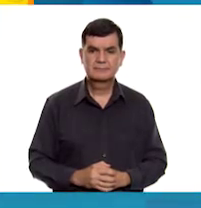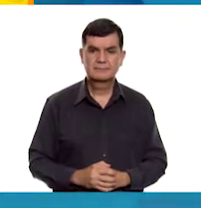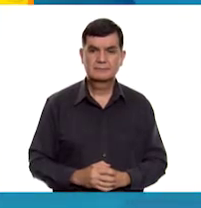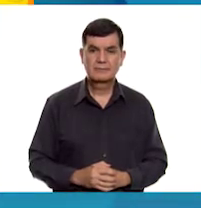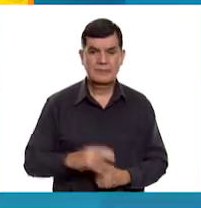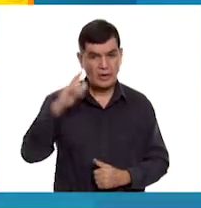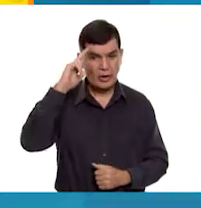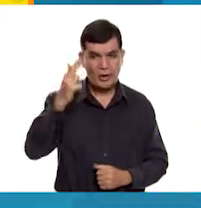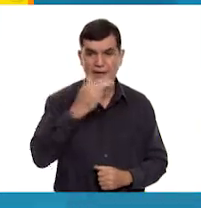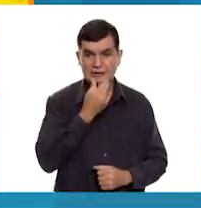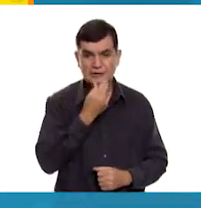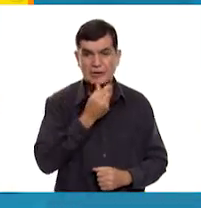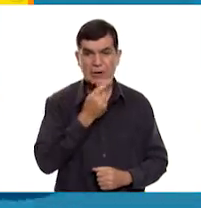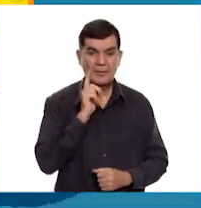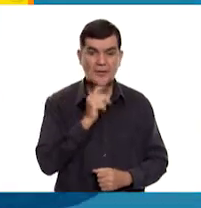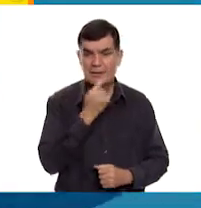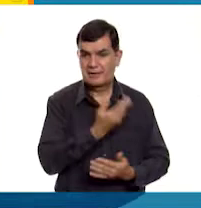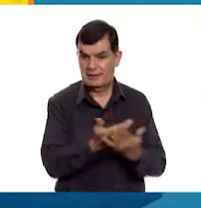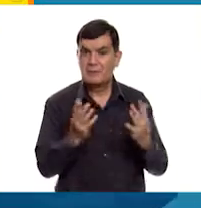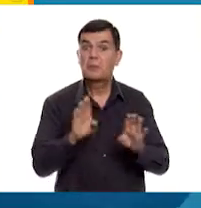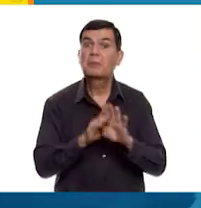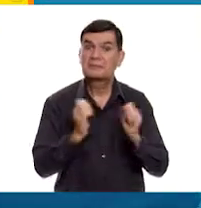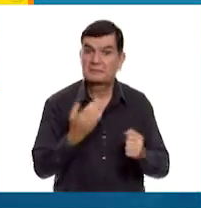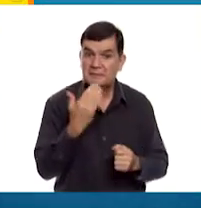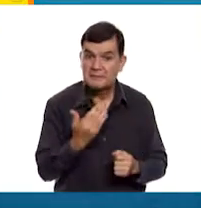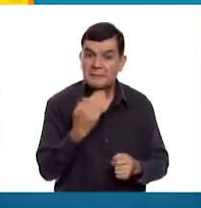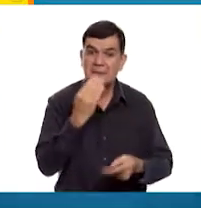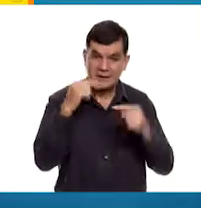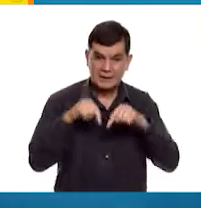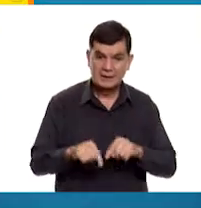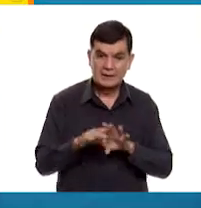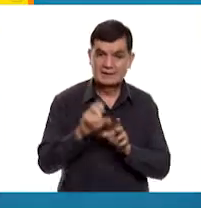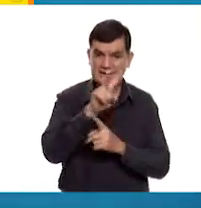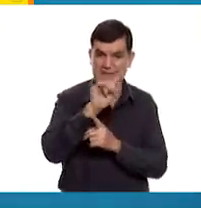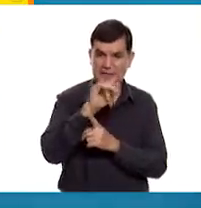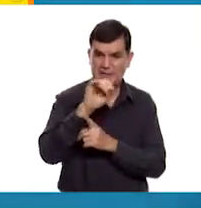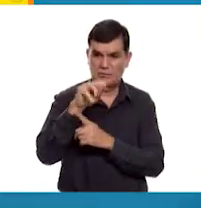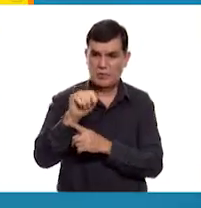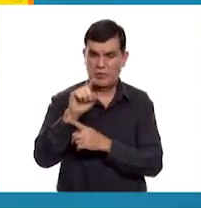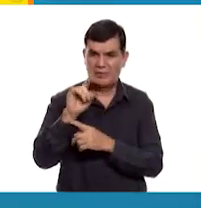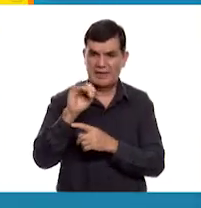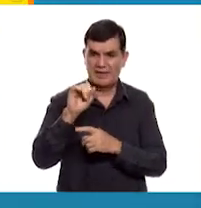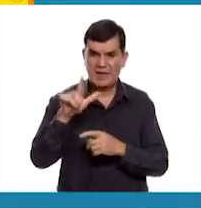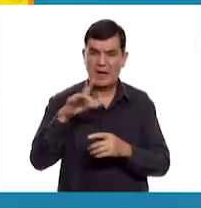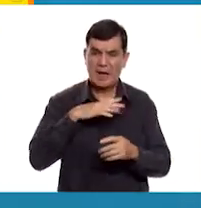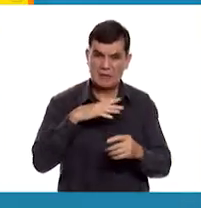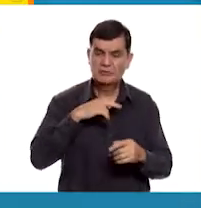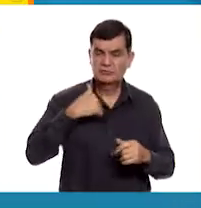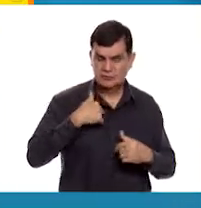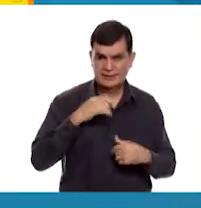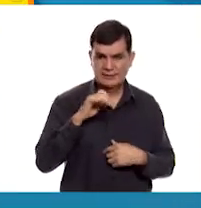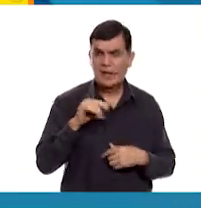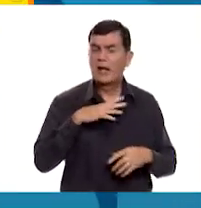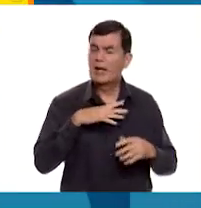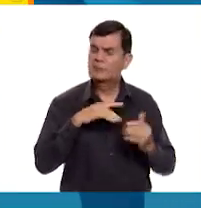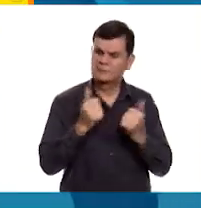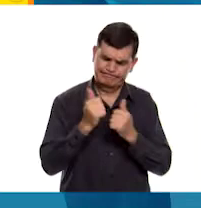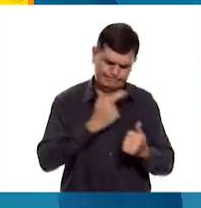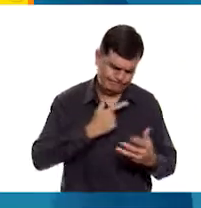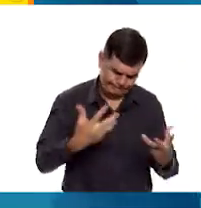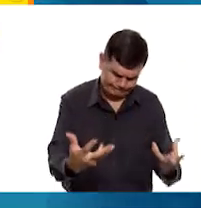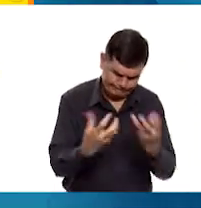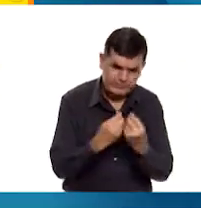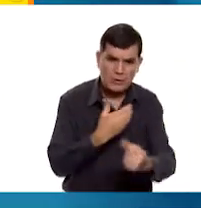¡Hola chicas y chicos! ¿Cómo están? Bienvenidos a Cibismo Digital. Soy Gisela y me da mucho gusto que me